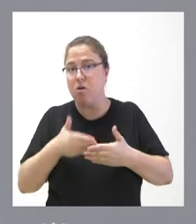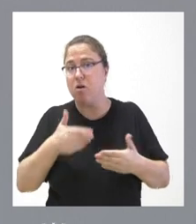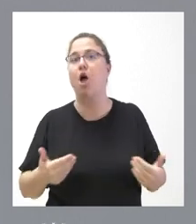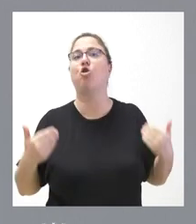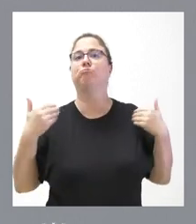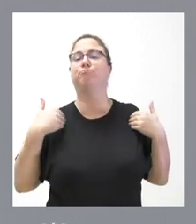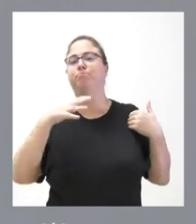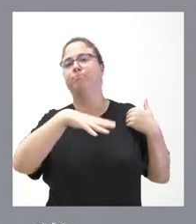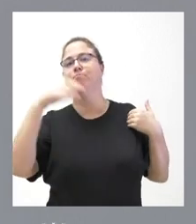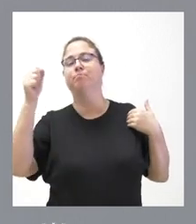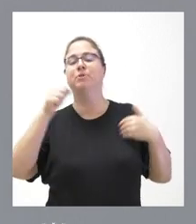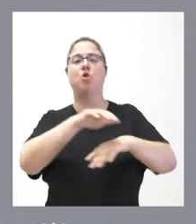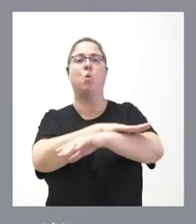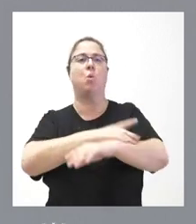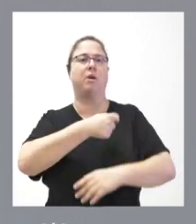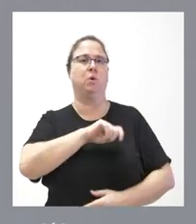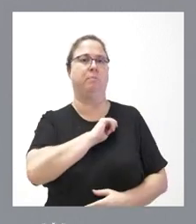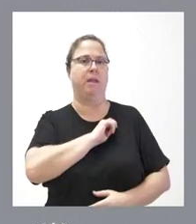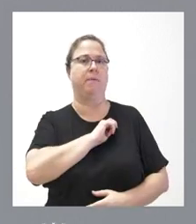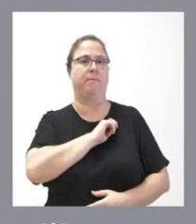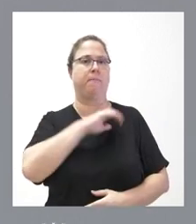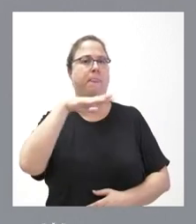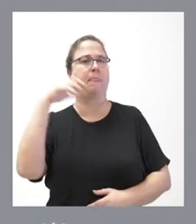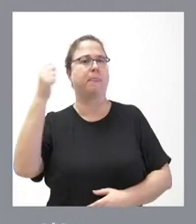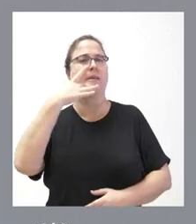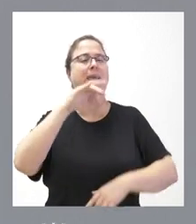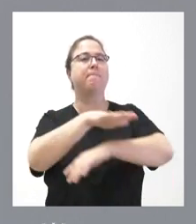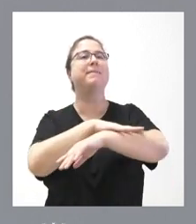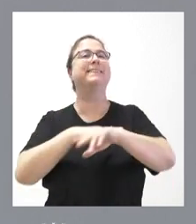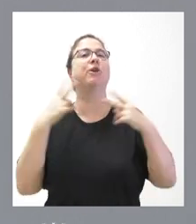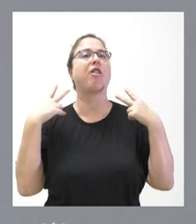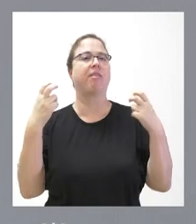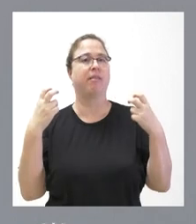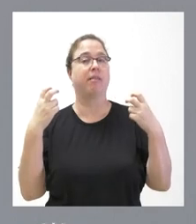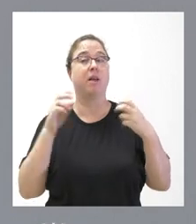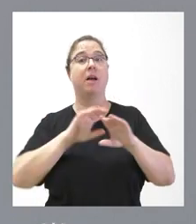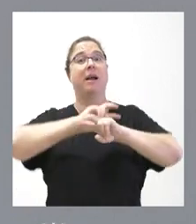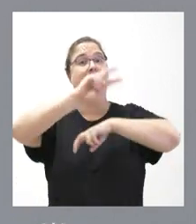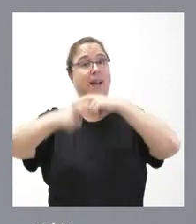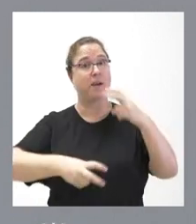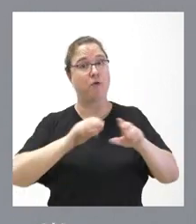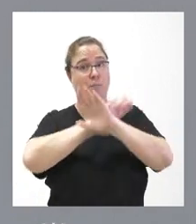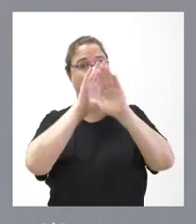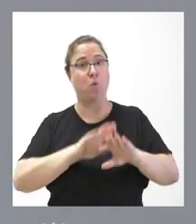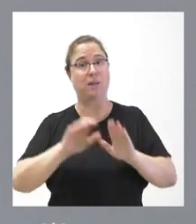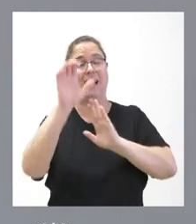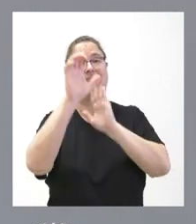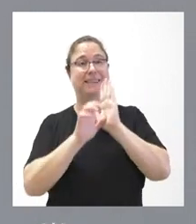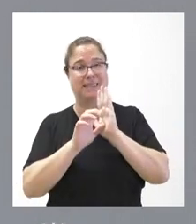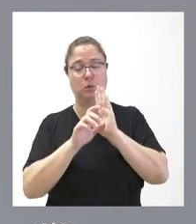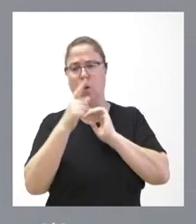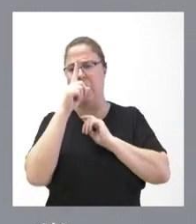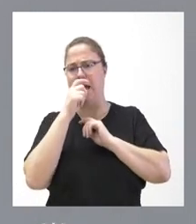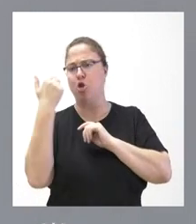Gobierno de España, estaban asumidas por el Ministerio de Hacienda y desde la última reforma del Estado de Autonomía de Castilla y en el año